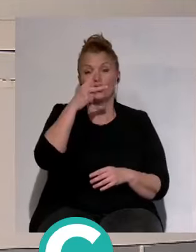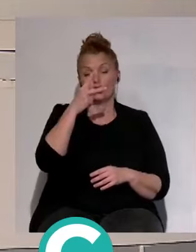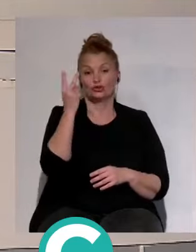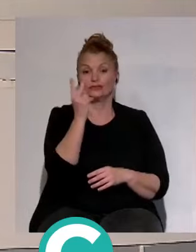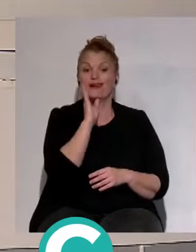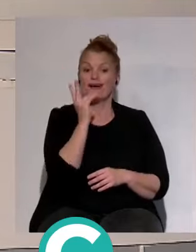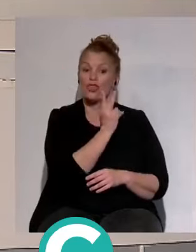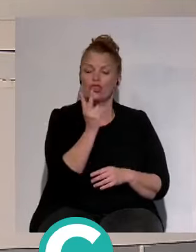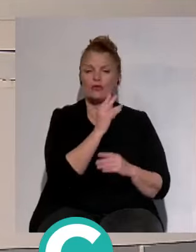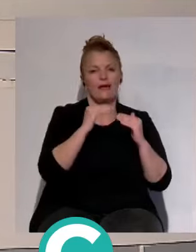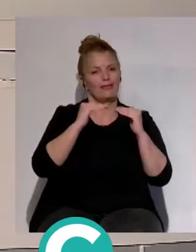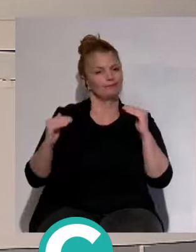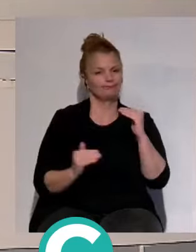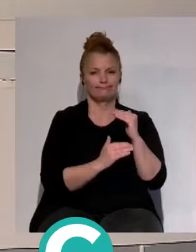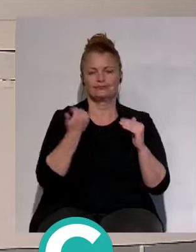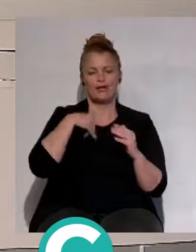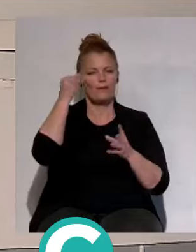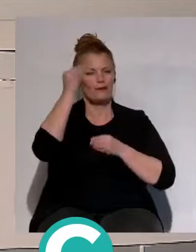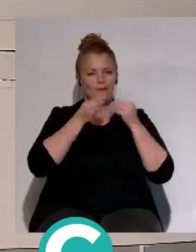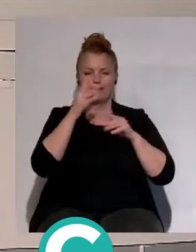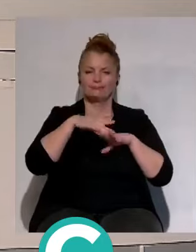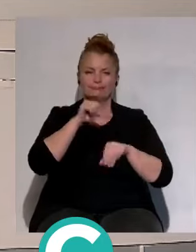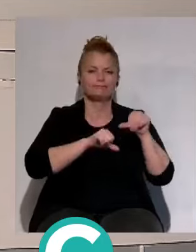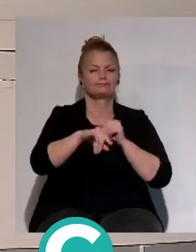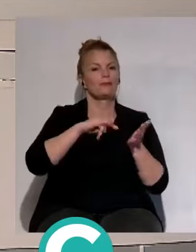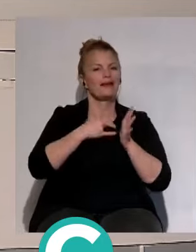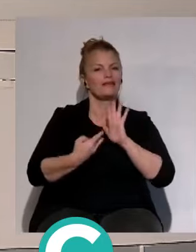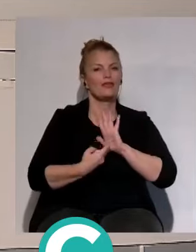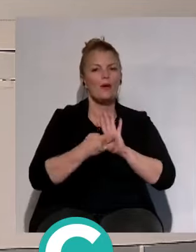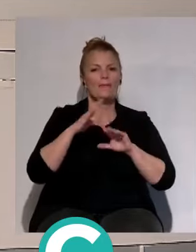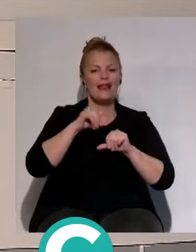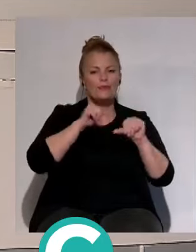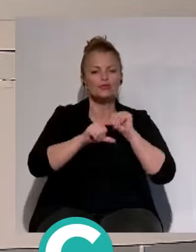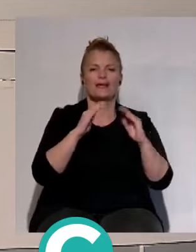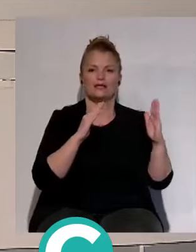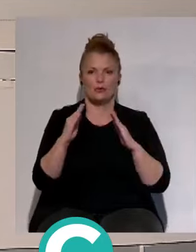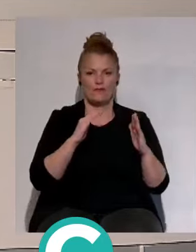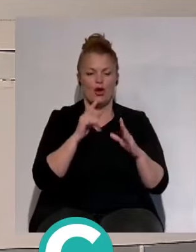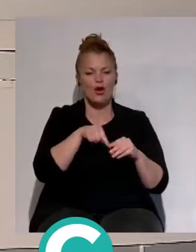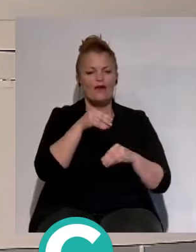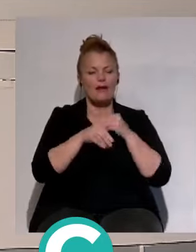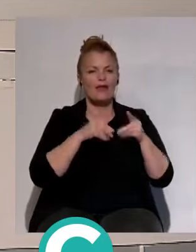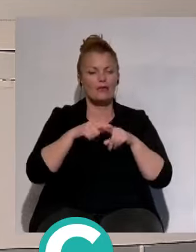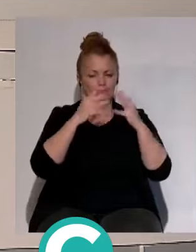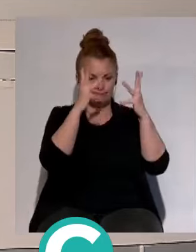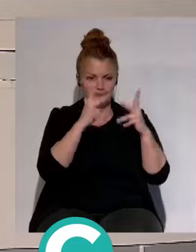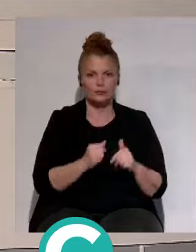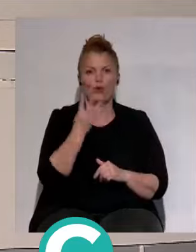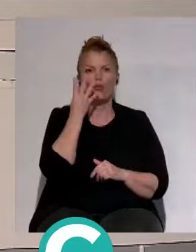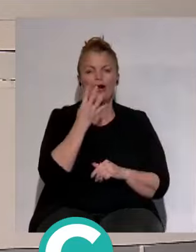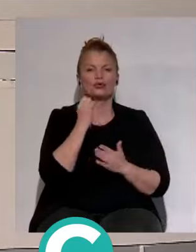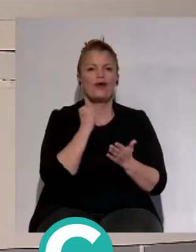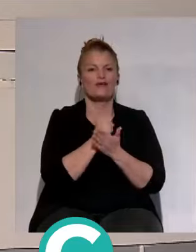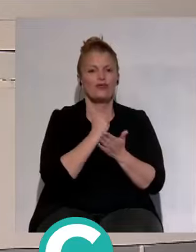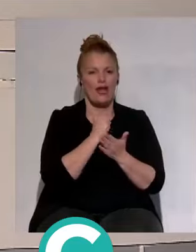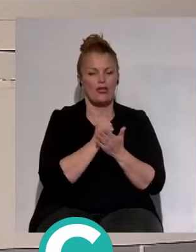Almería, muchos de los equipos ya pensando en la planificación de la próxima temporada. Hoy nos toca hacer balance con cuatro abonados del